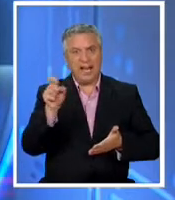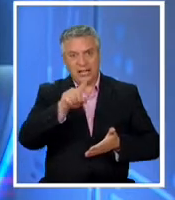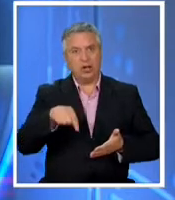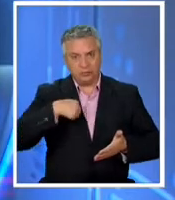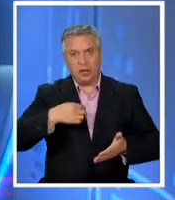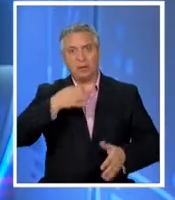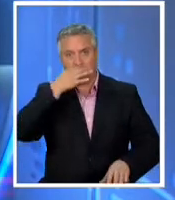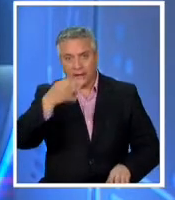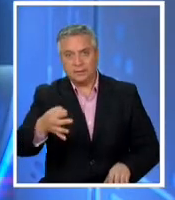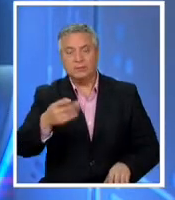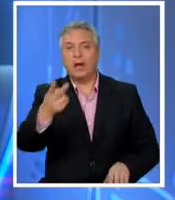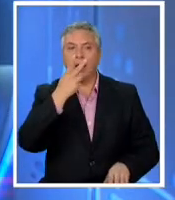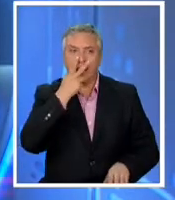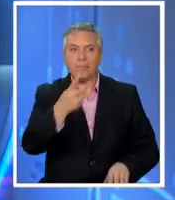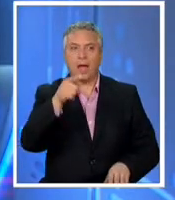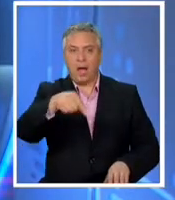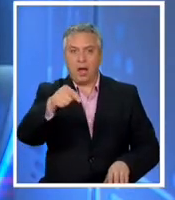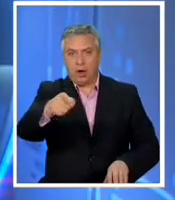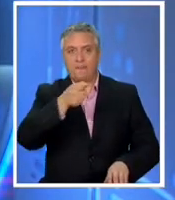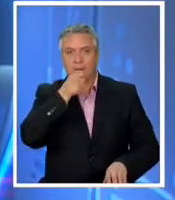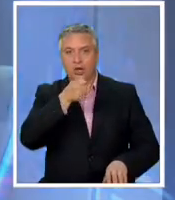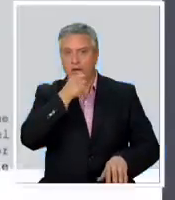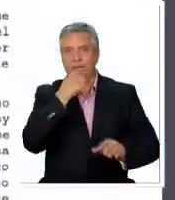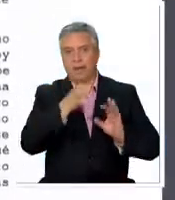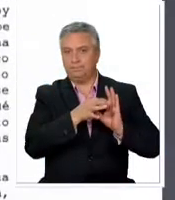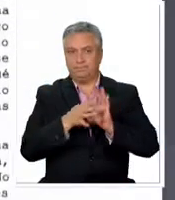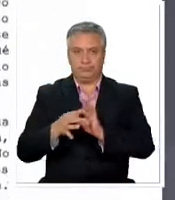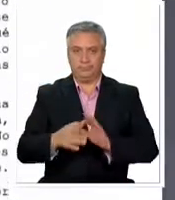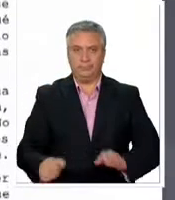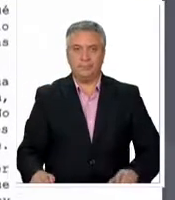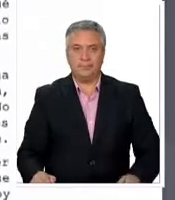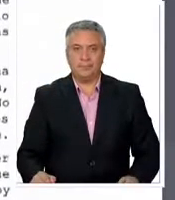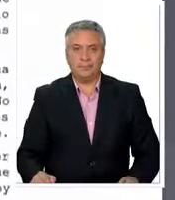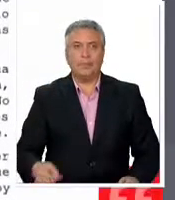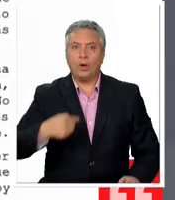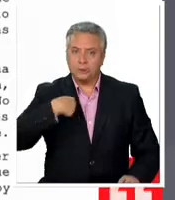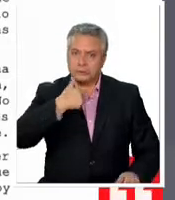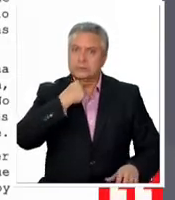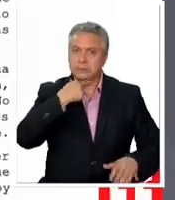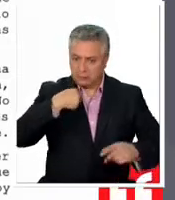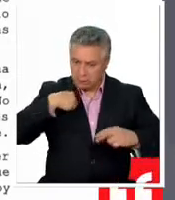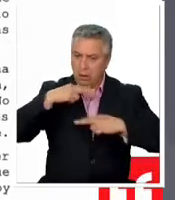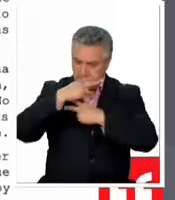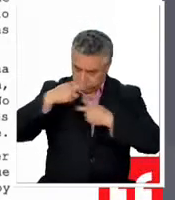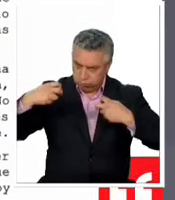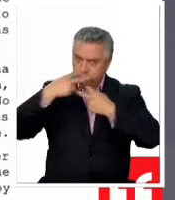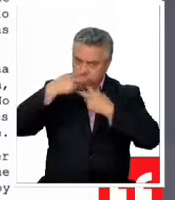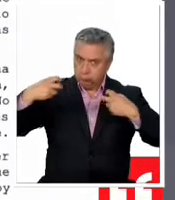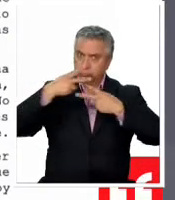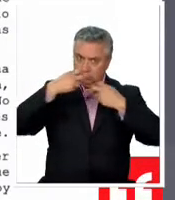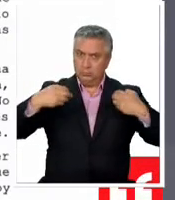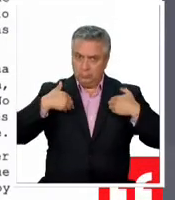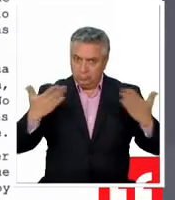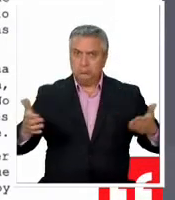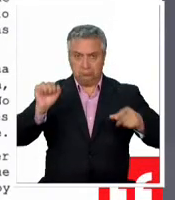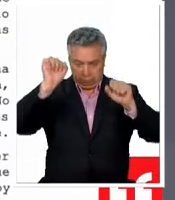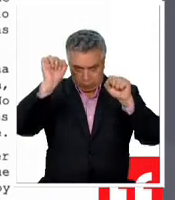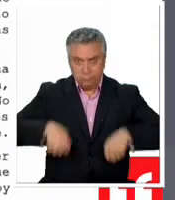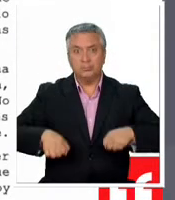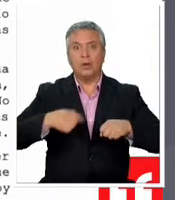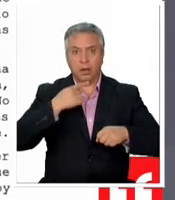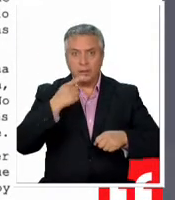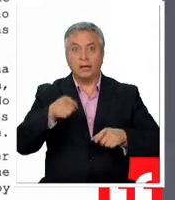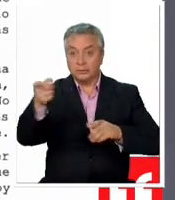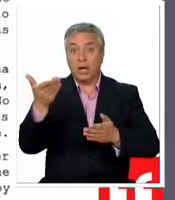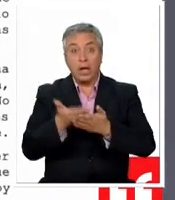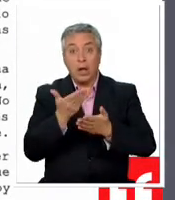Lo vemos en la nota de José Fagustos. Quiero que se me investigue al igual que cualquier ciudadano de este país y para ello y en vista que la